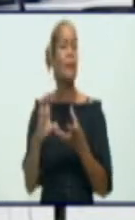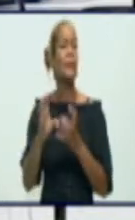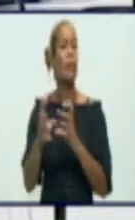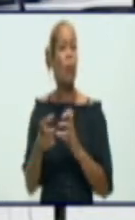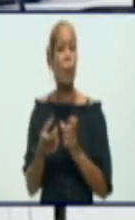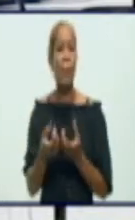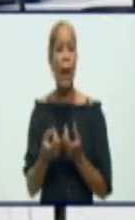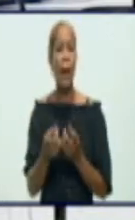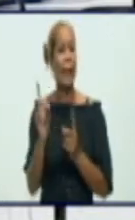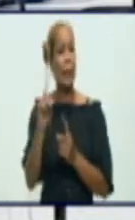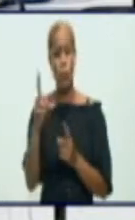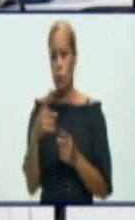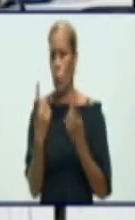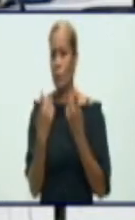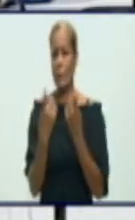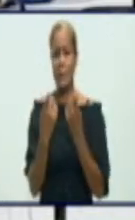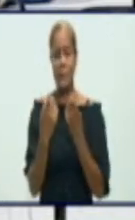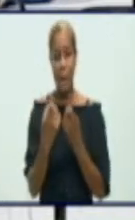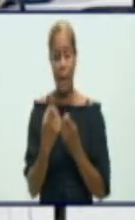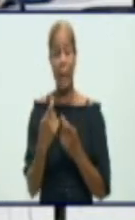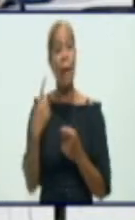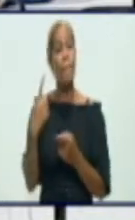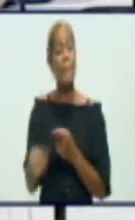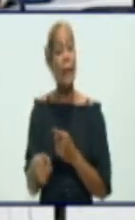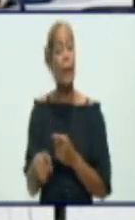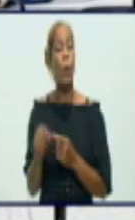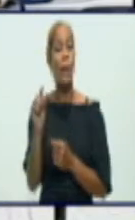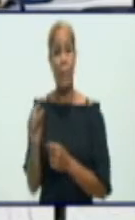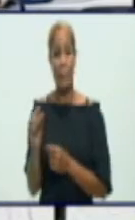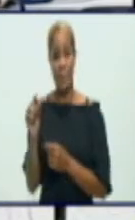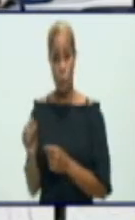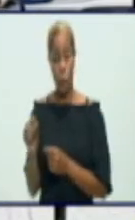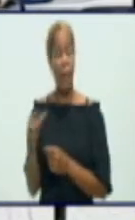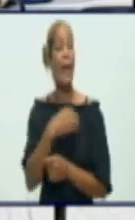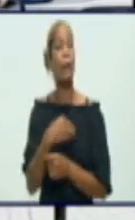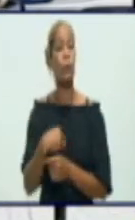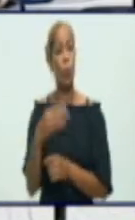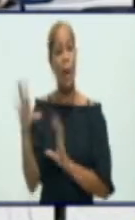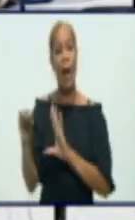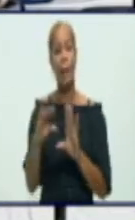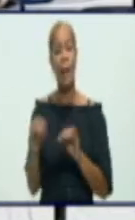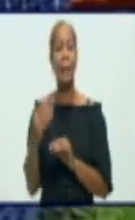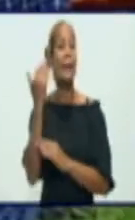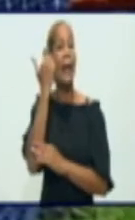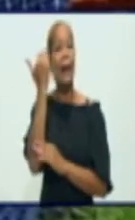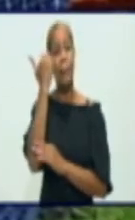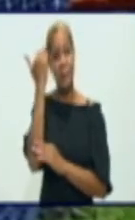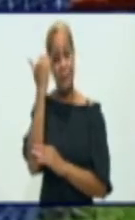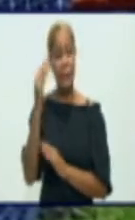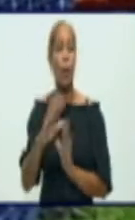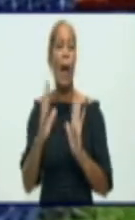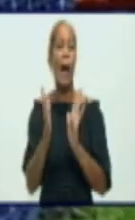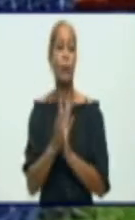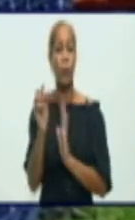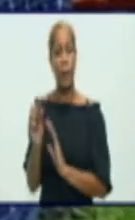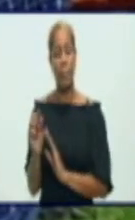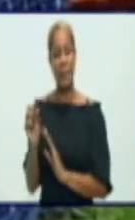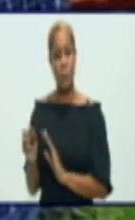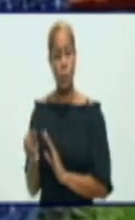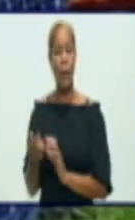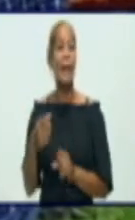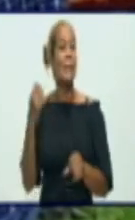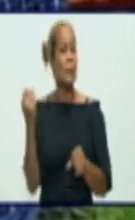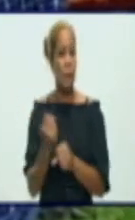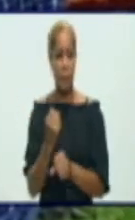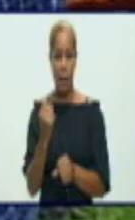la capacitación al personal. Se trabaja desde los grupos comunitarios, se trabaja en